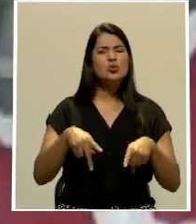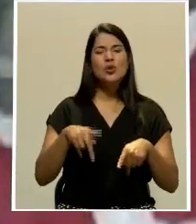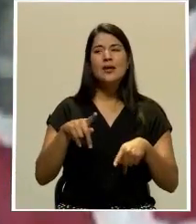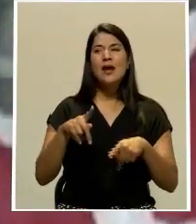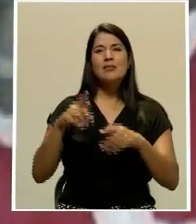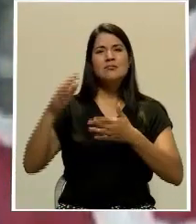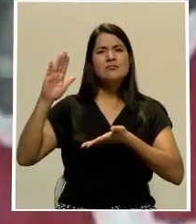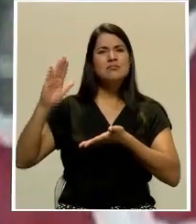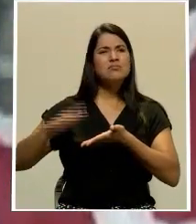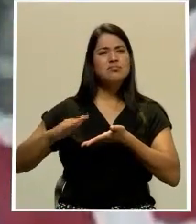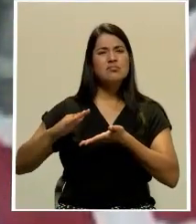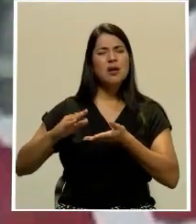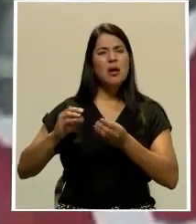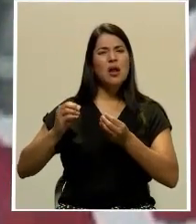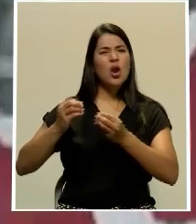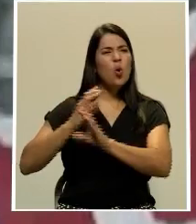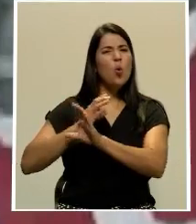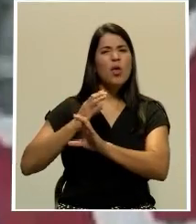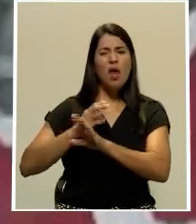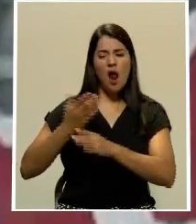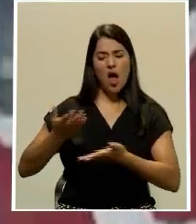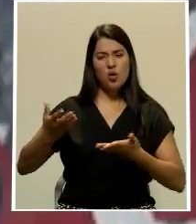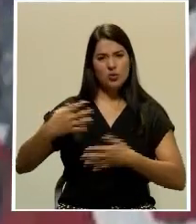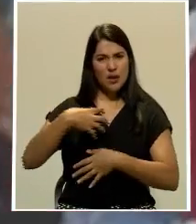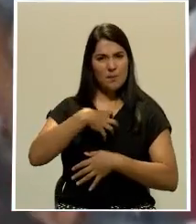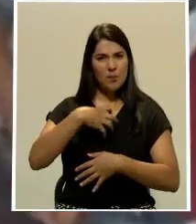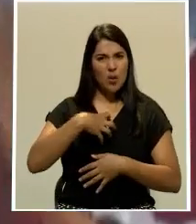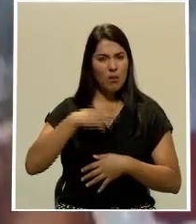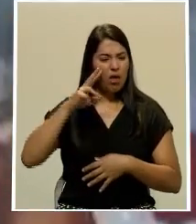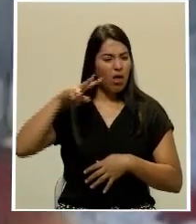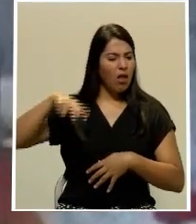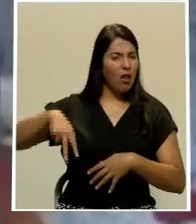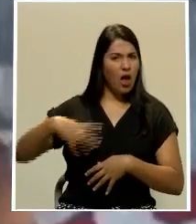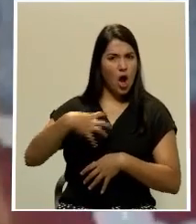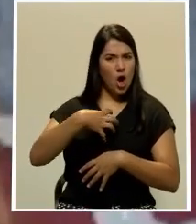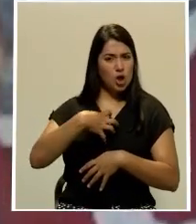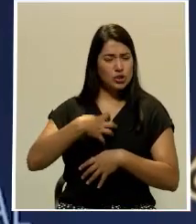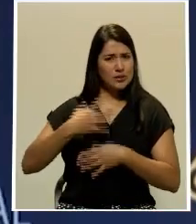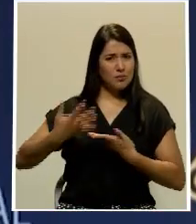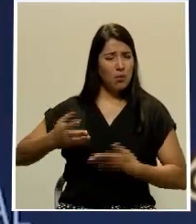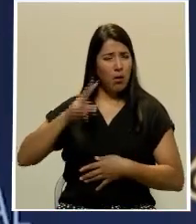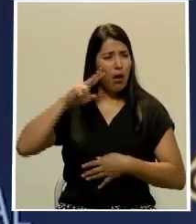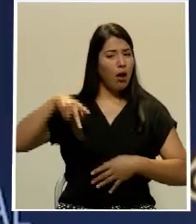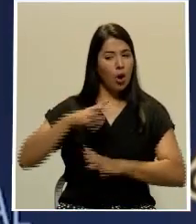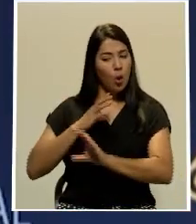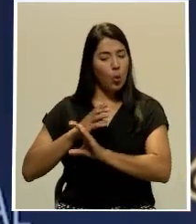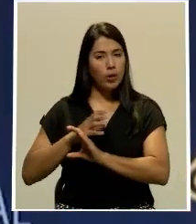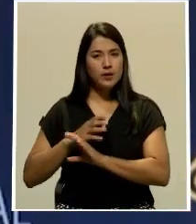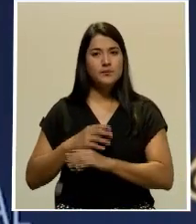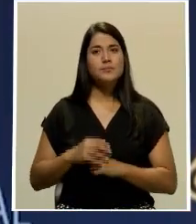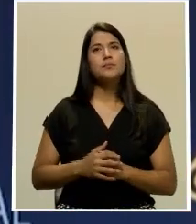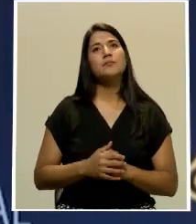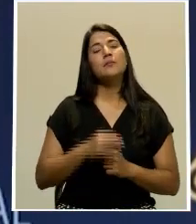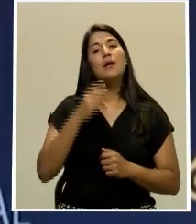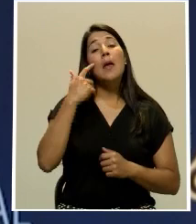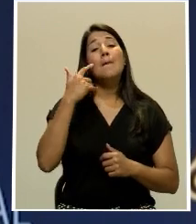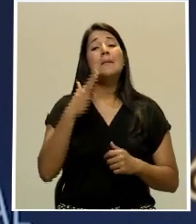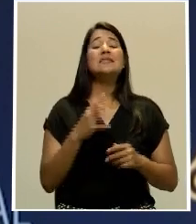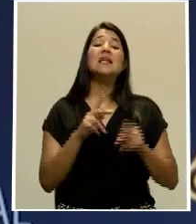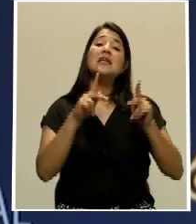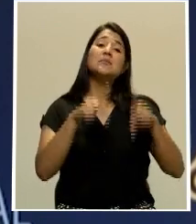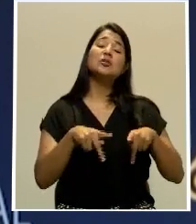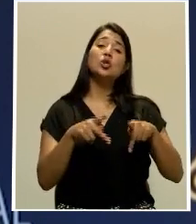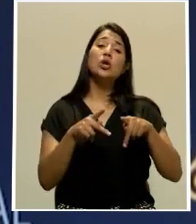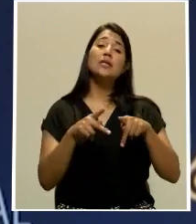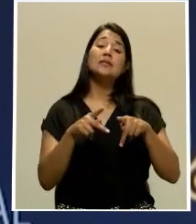a las unidades de autobús y le pierden de vista al cuidado de sus pertenencias. Suben al bus, empiezan